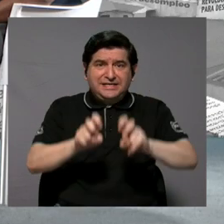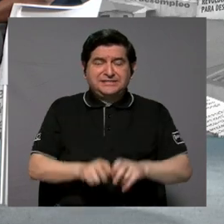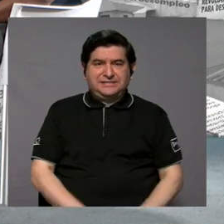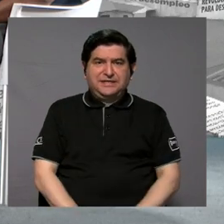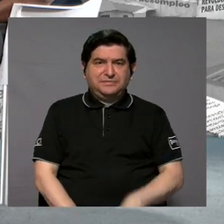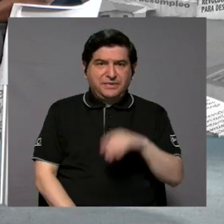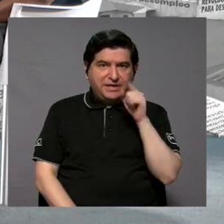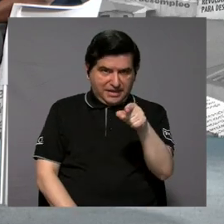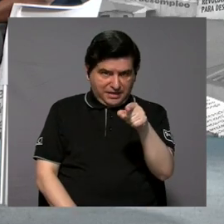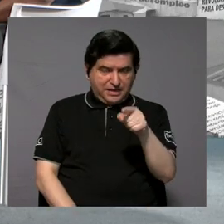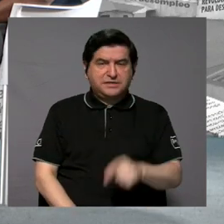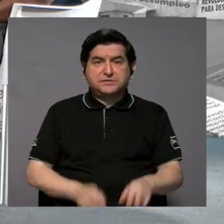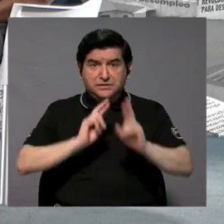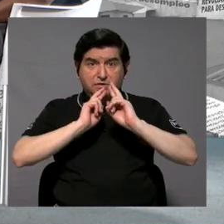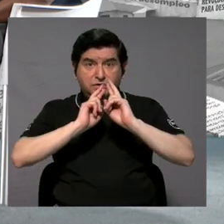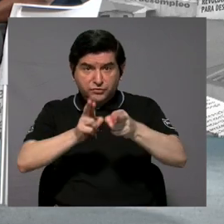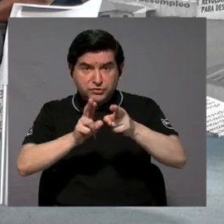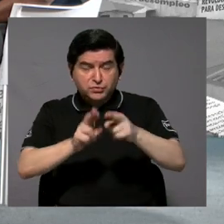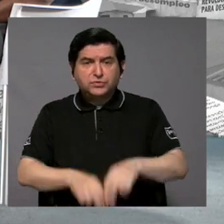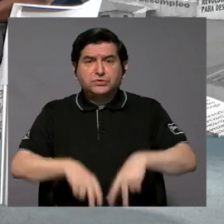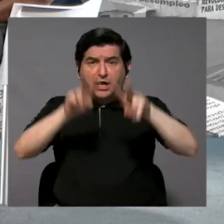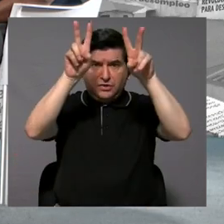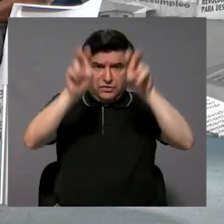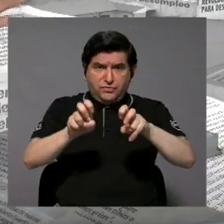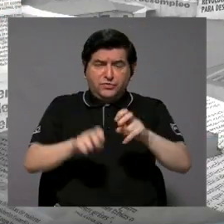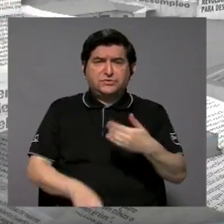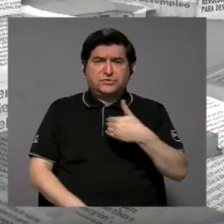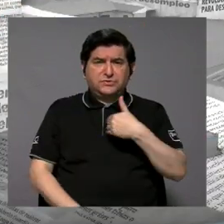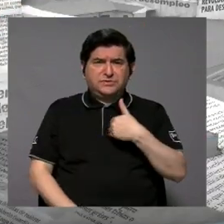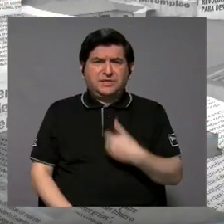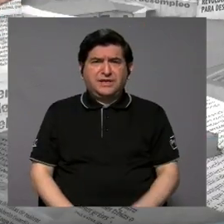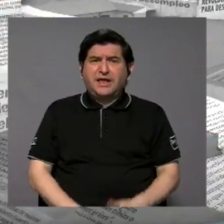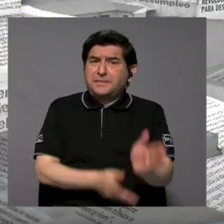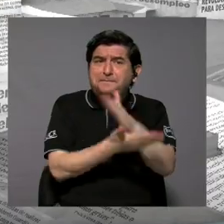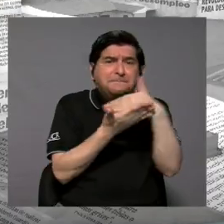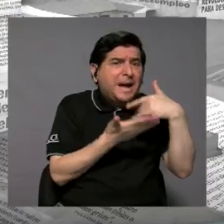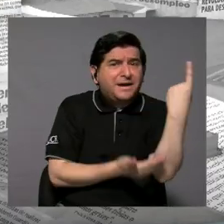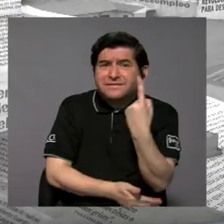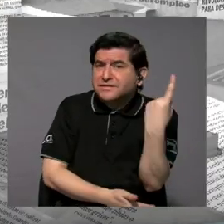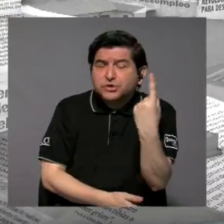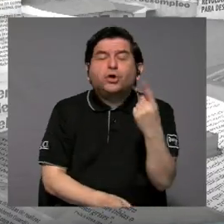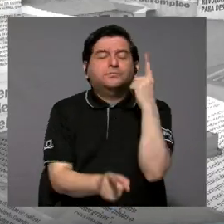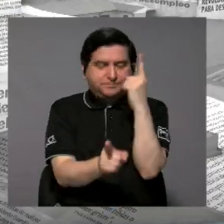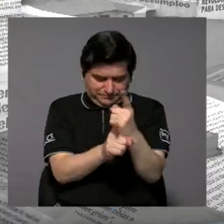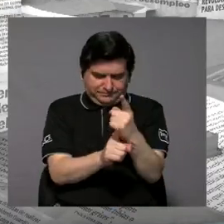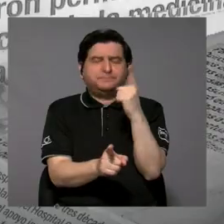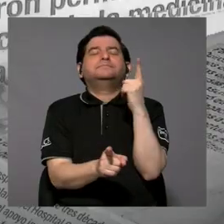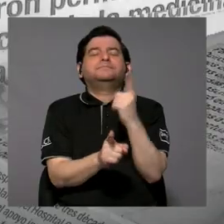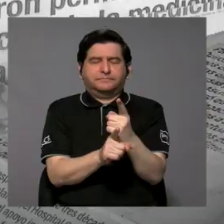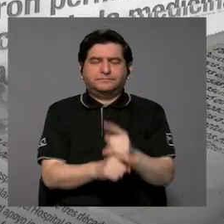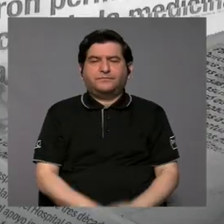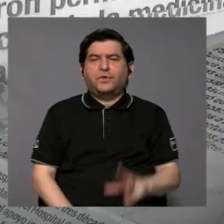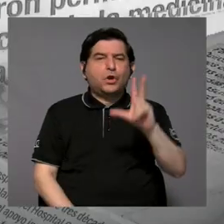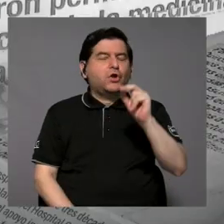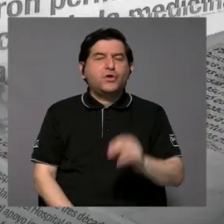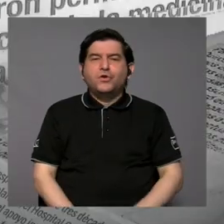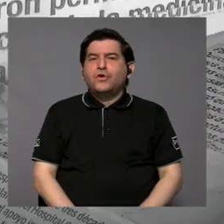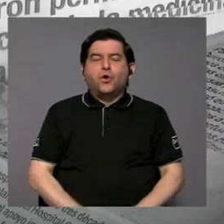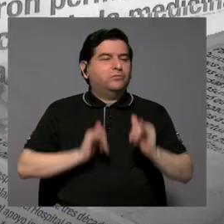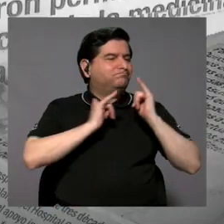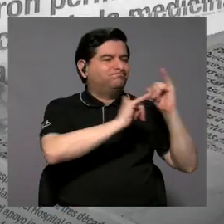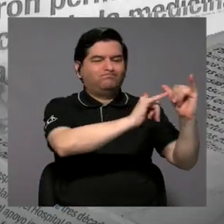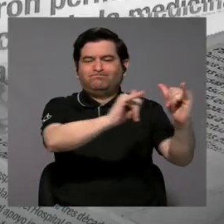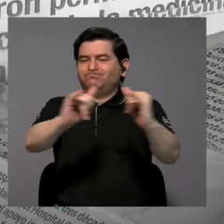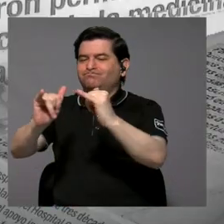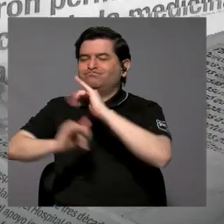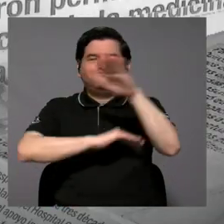usted va a tener esos resultados de esas pruebas con resultados parciales. Claro, exactamente. No se está tratando